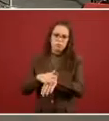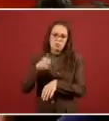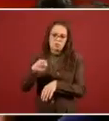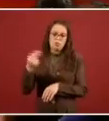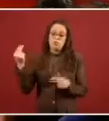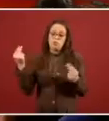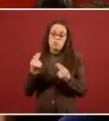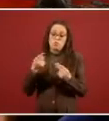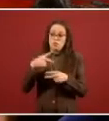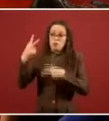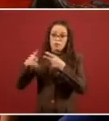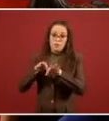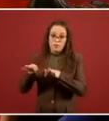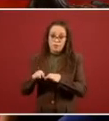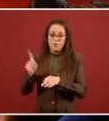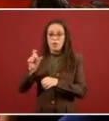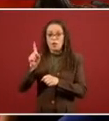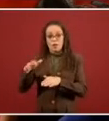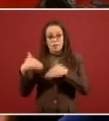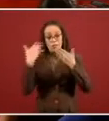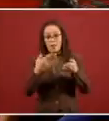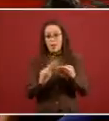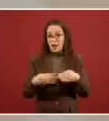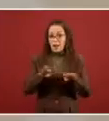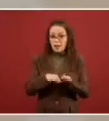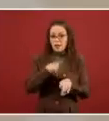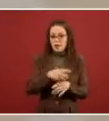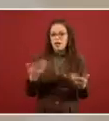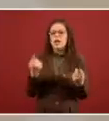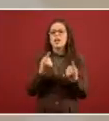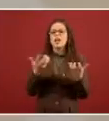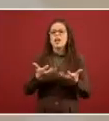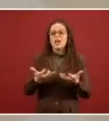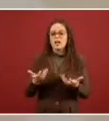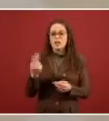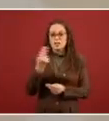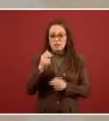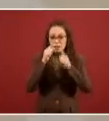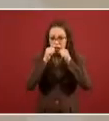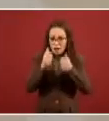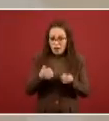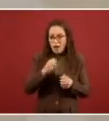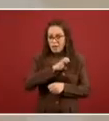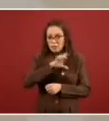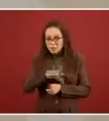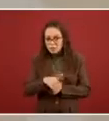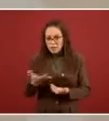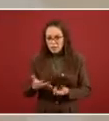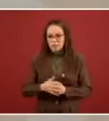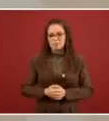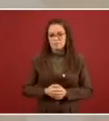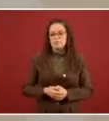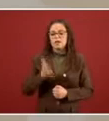esencial y llega a casa si tiene que tener algún cuidado en particular. Aquí hemos enfatizado para personas adultas mayores,